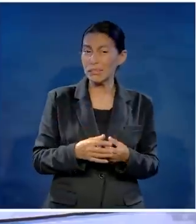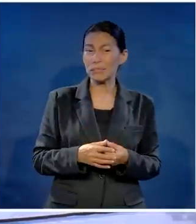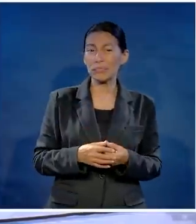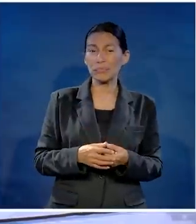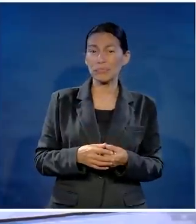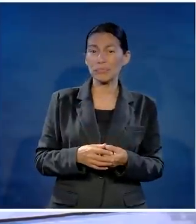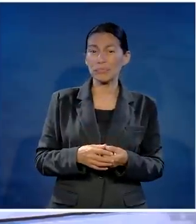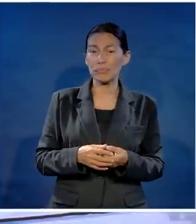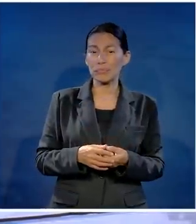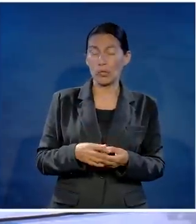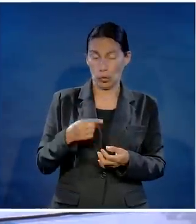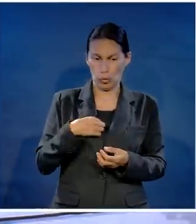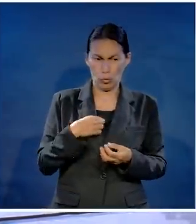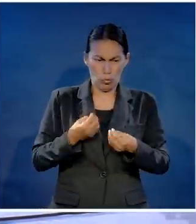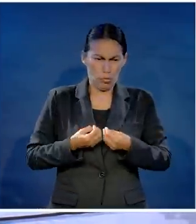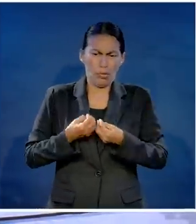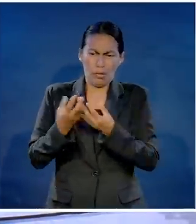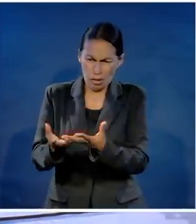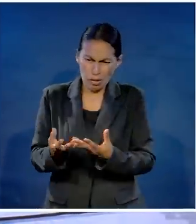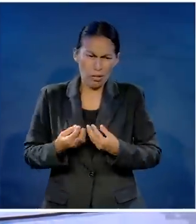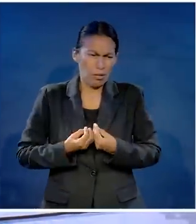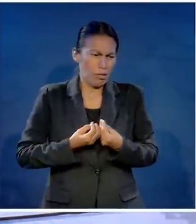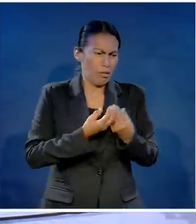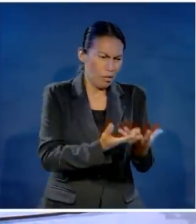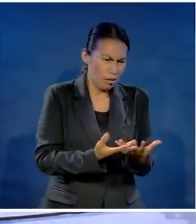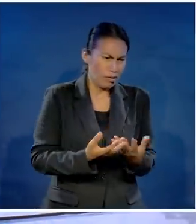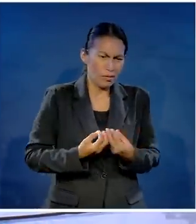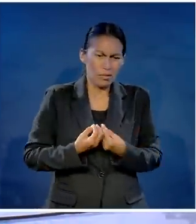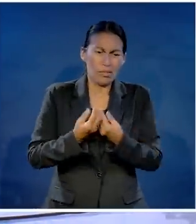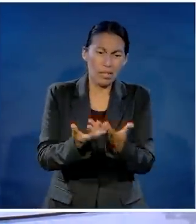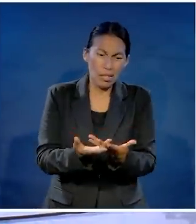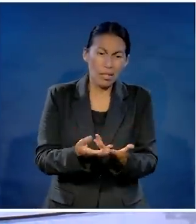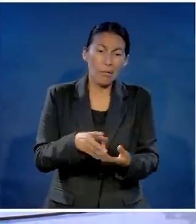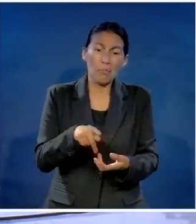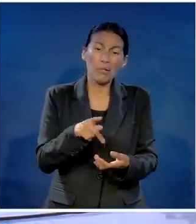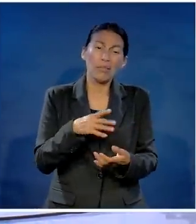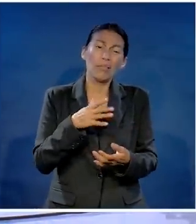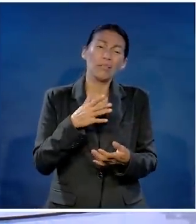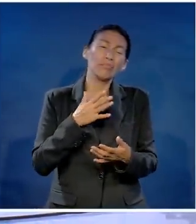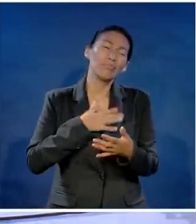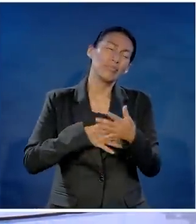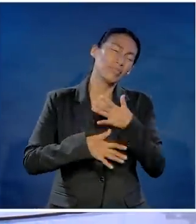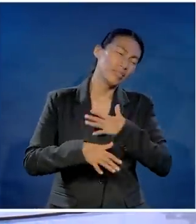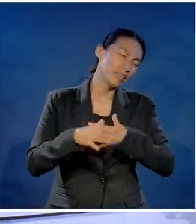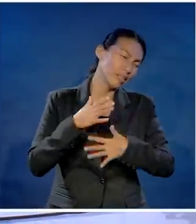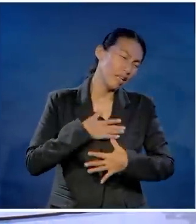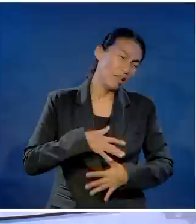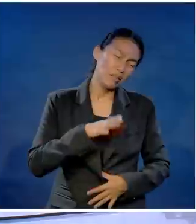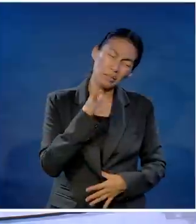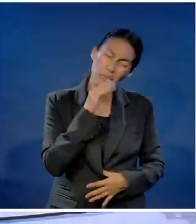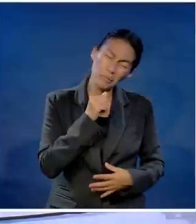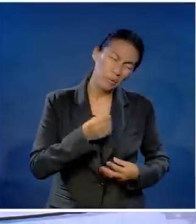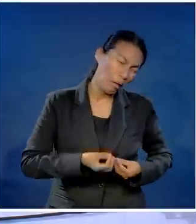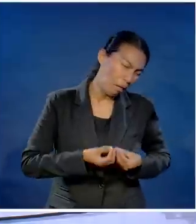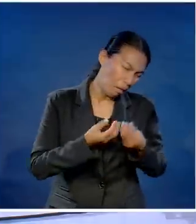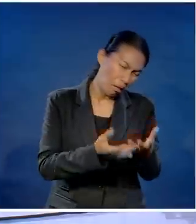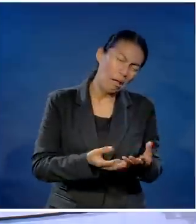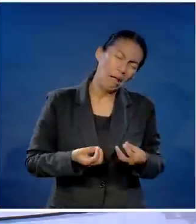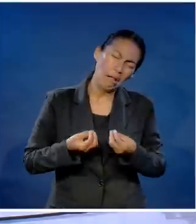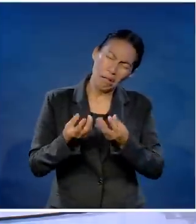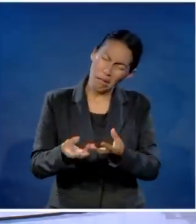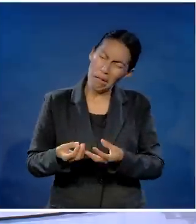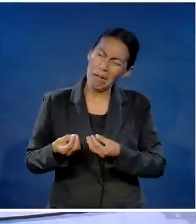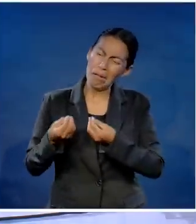¿Hay alguien que pueda hacer eso? Porque puedo dar y dar y dar pero si no me dan me voy a cansar.